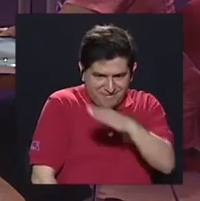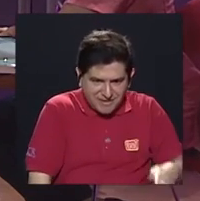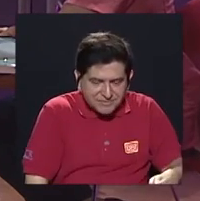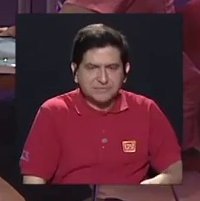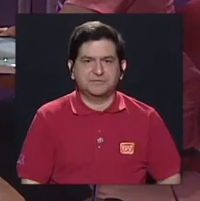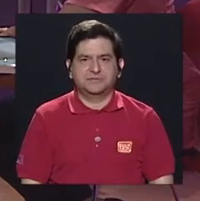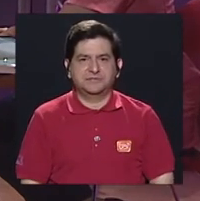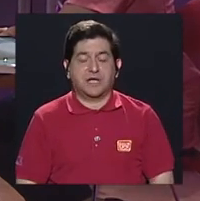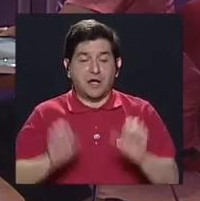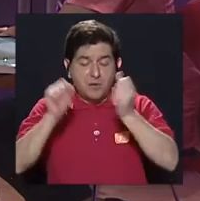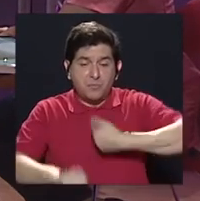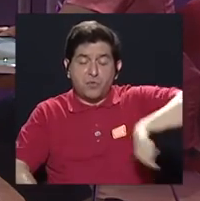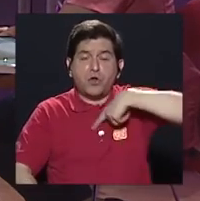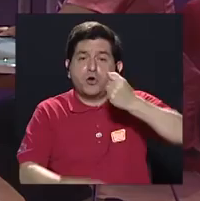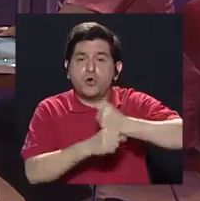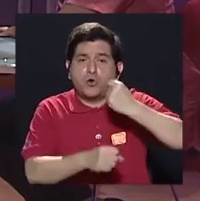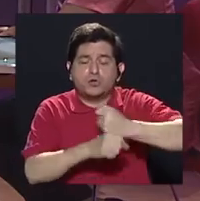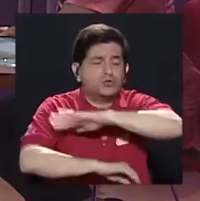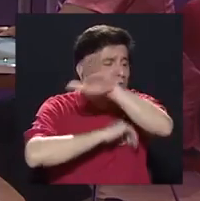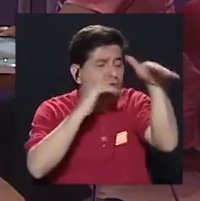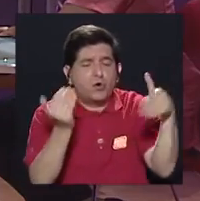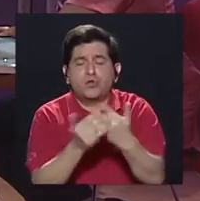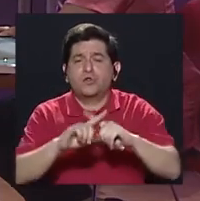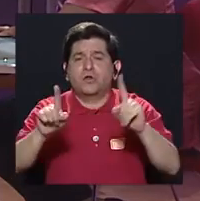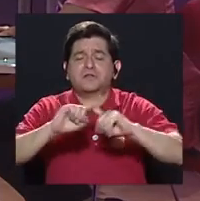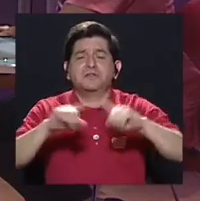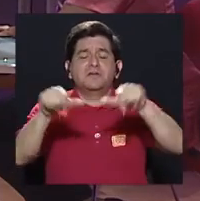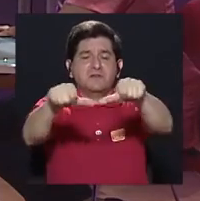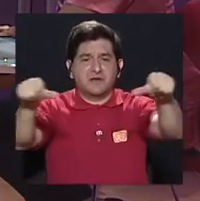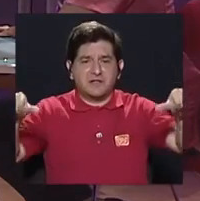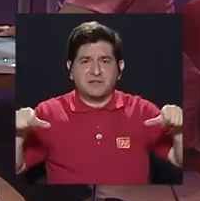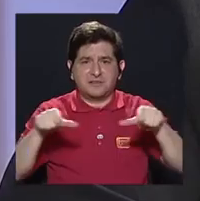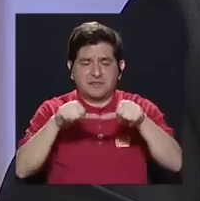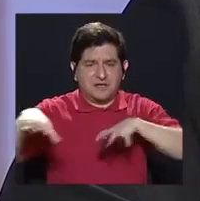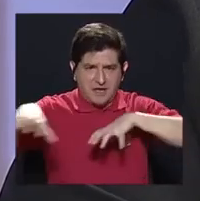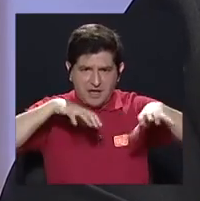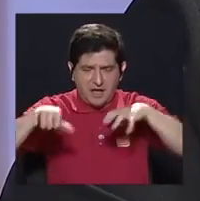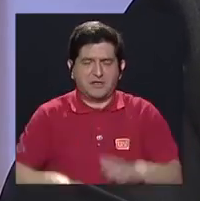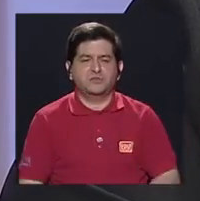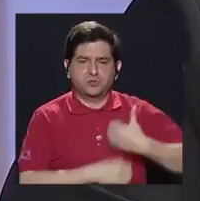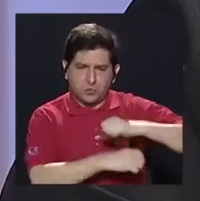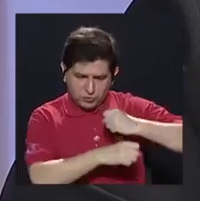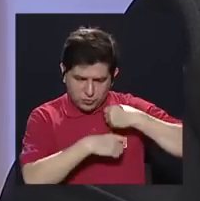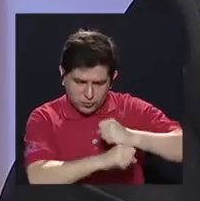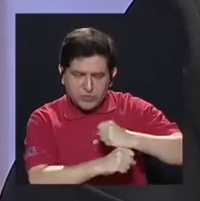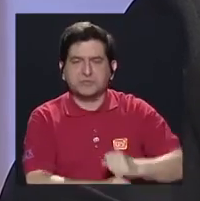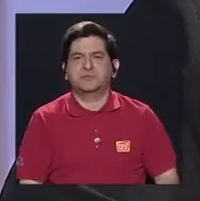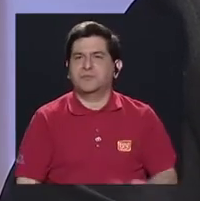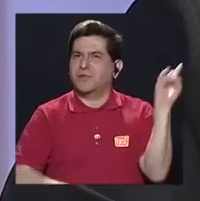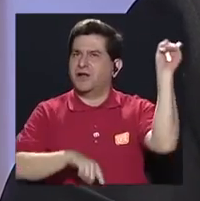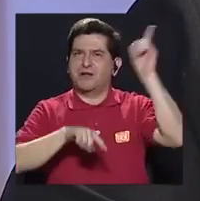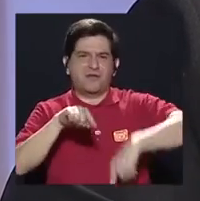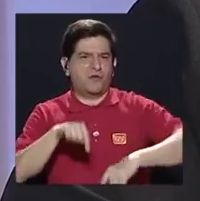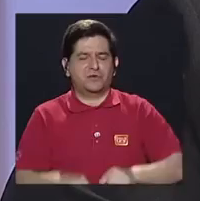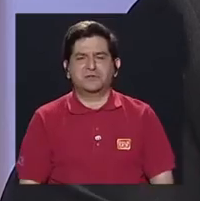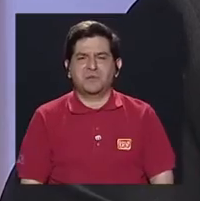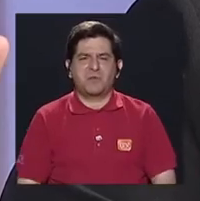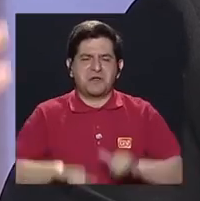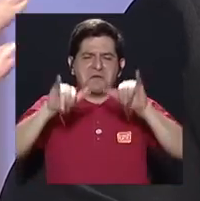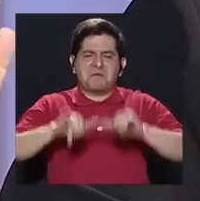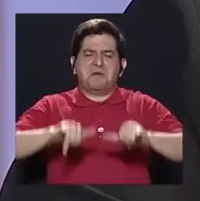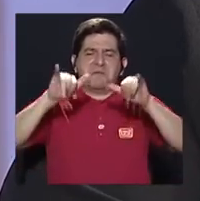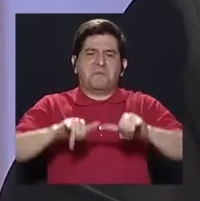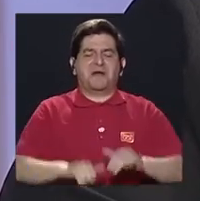en que lo podamos trabajar desde todas las distintas áreas del accionar municipal. O sea, no podemos dejarlo recluido.